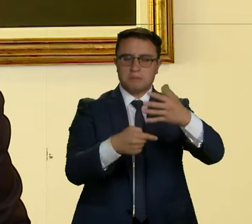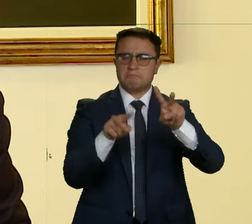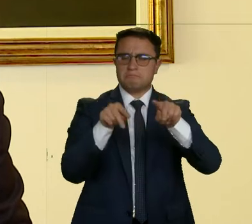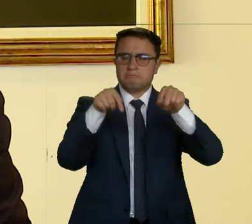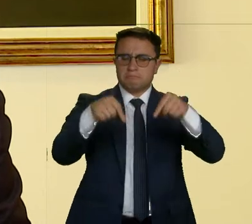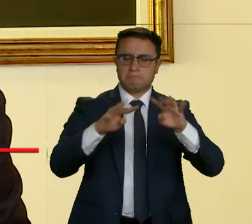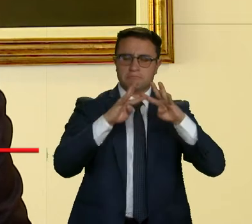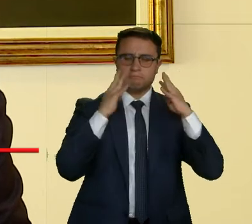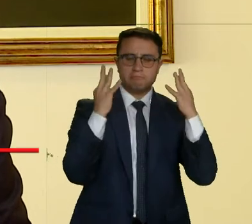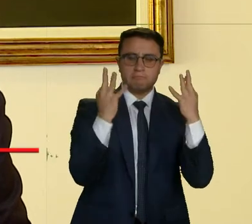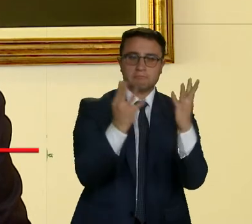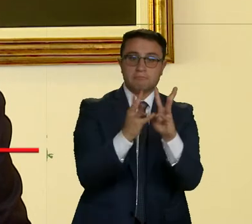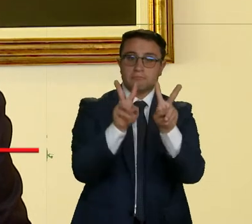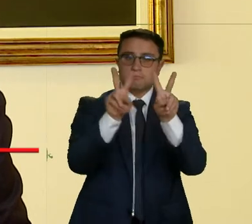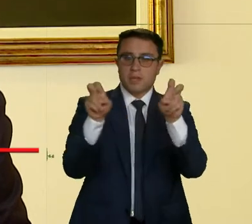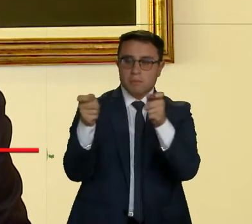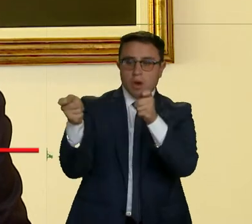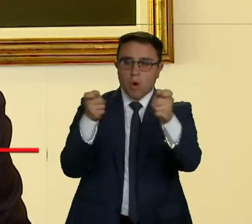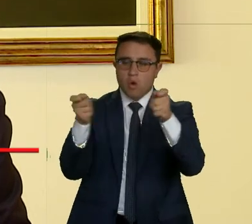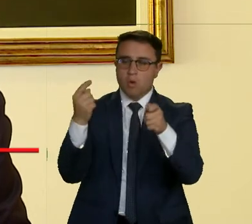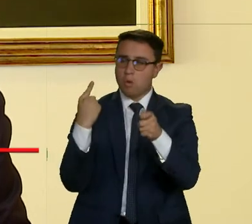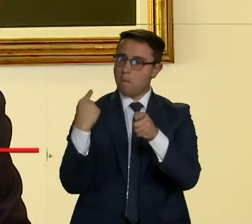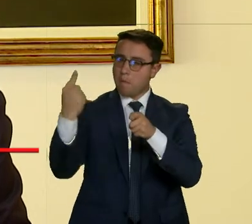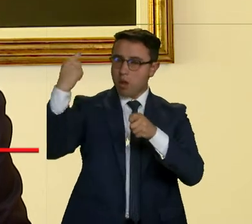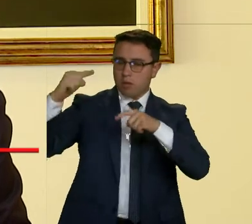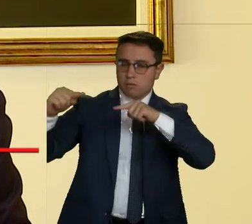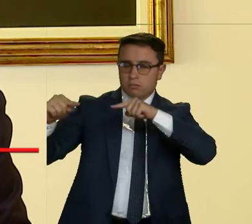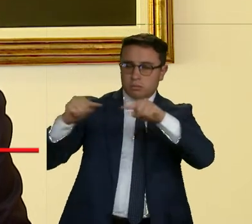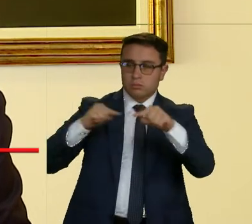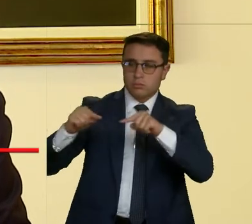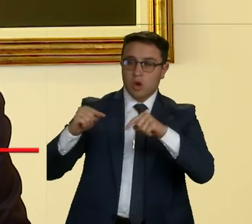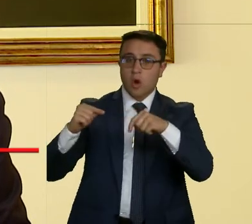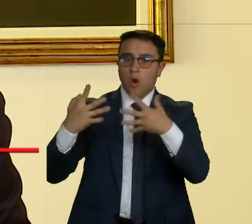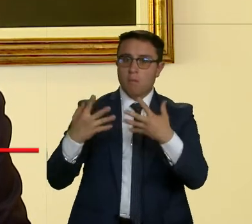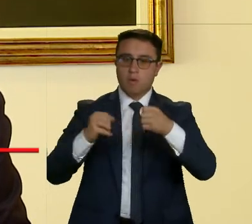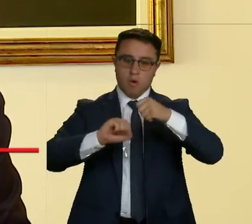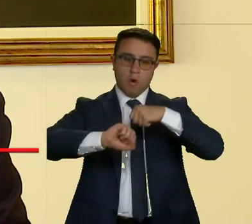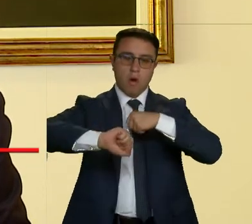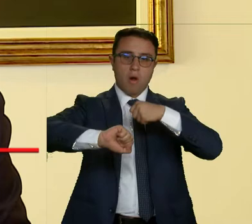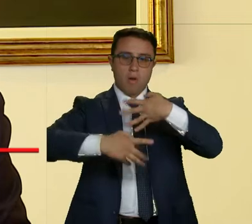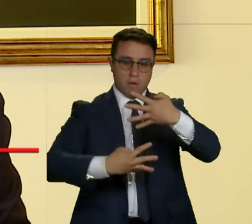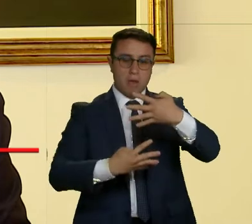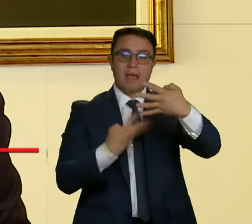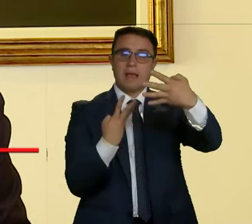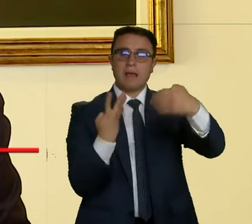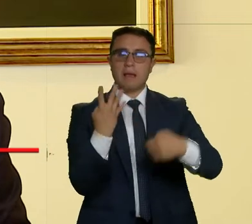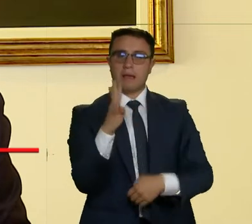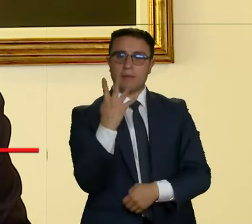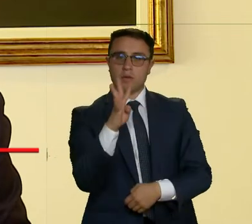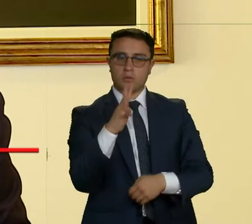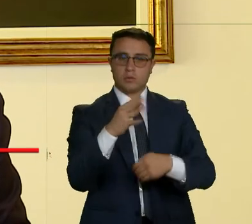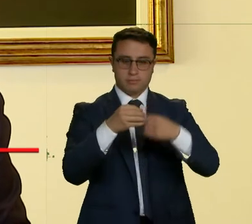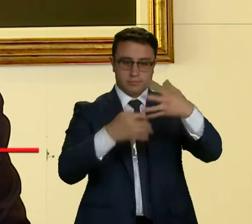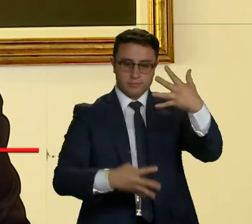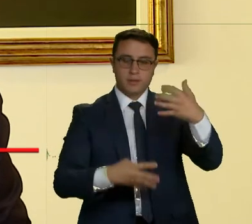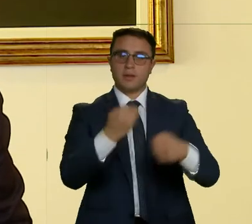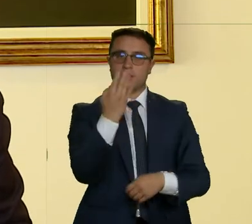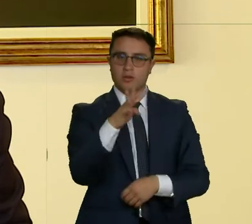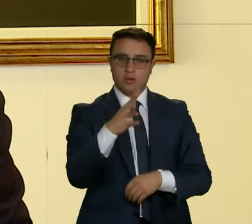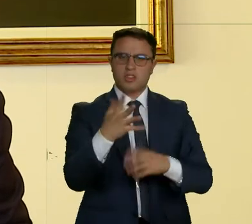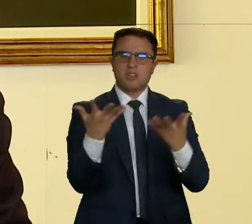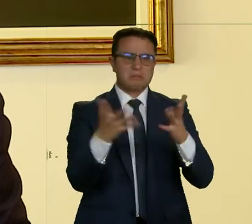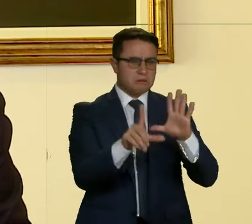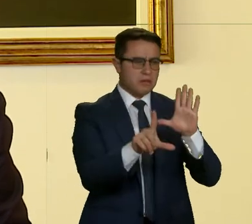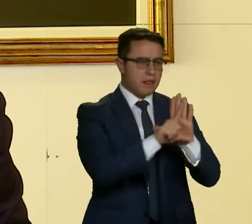Constitucional del Senado desarrolla actividad, control político y administrativo a 14 asuntos constitucionales establecidos